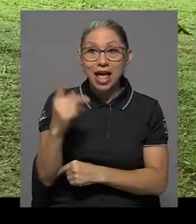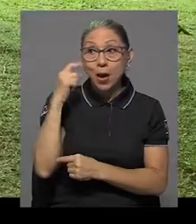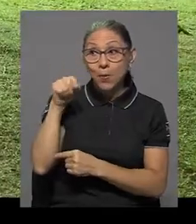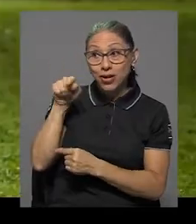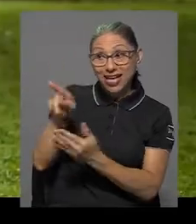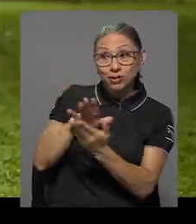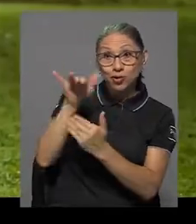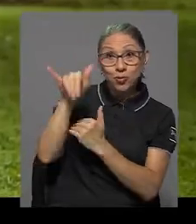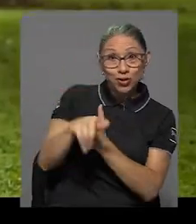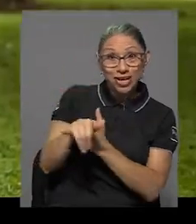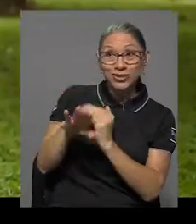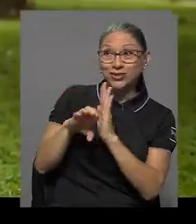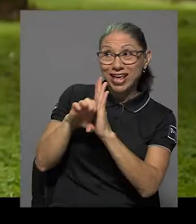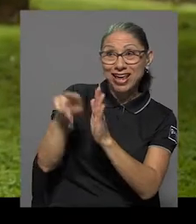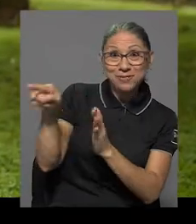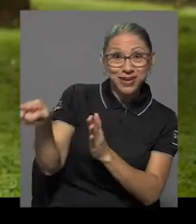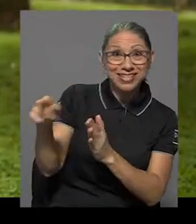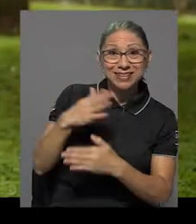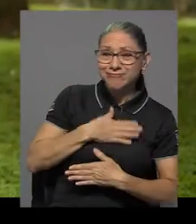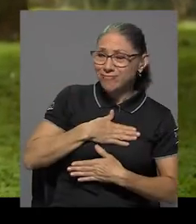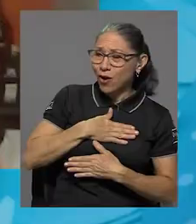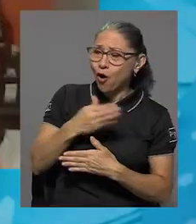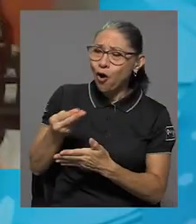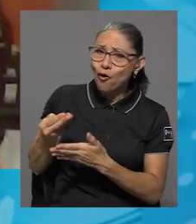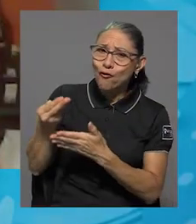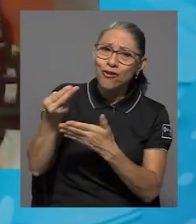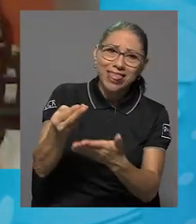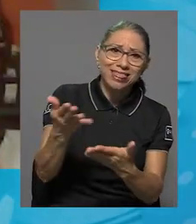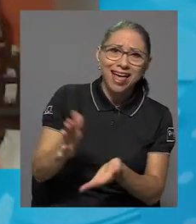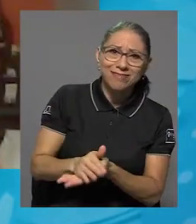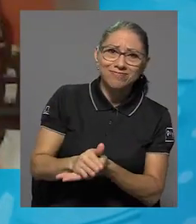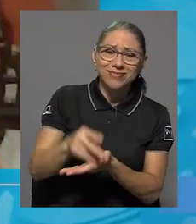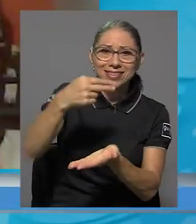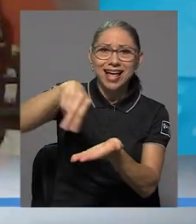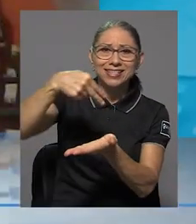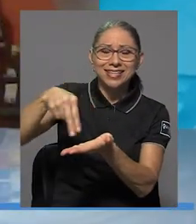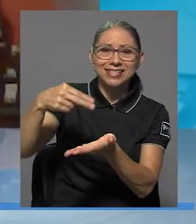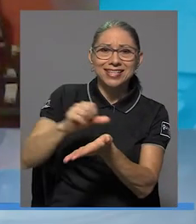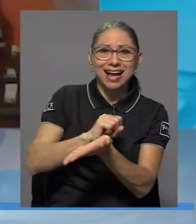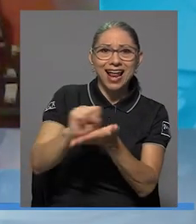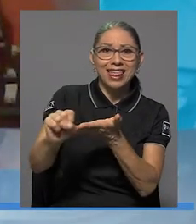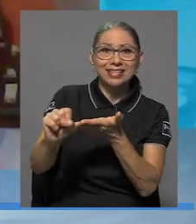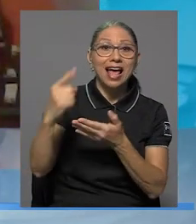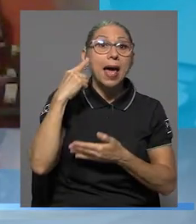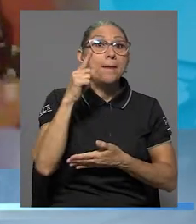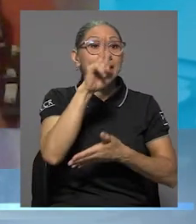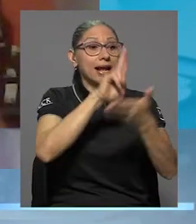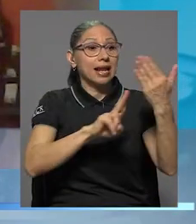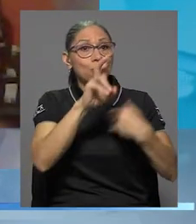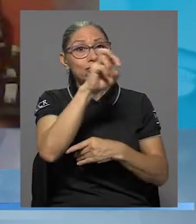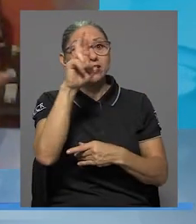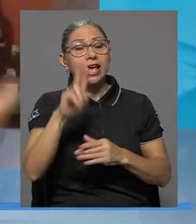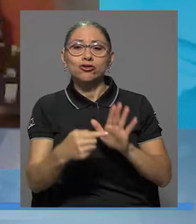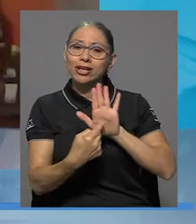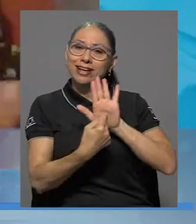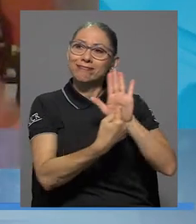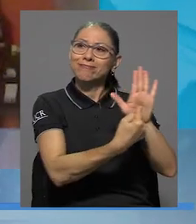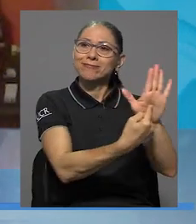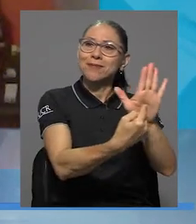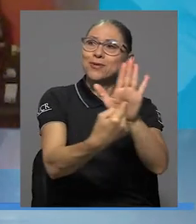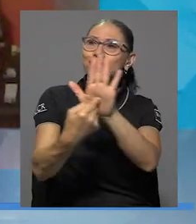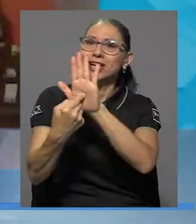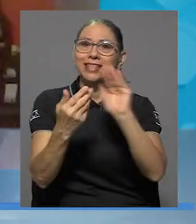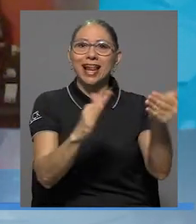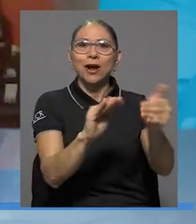proyectos como ofrenda a danzas sagradas, es una forma que la Universidad de Costa Rica pueda proyectarse a la comunidad, a los